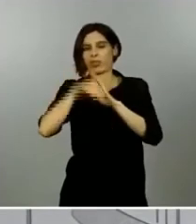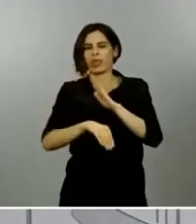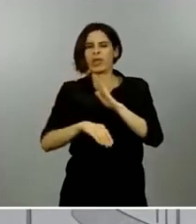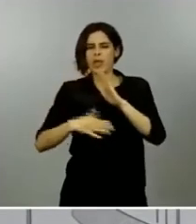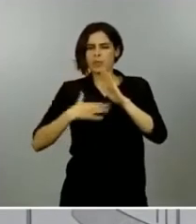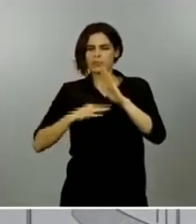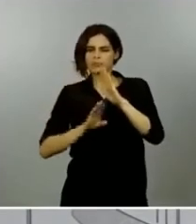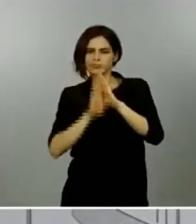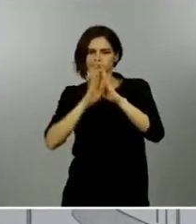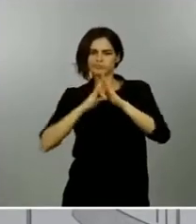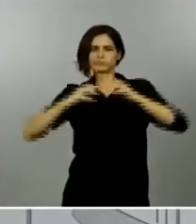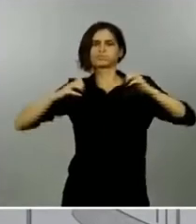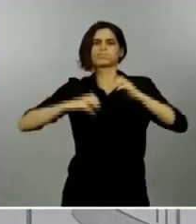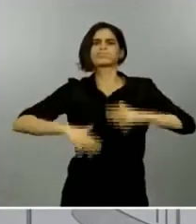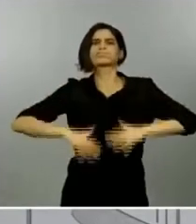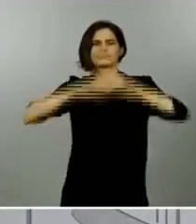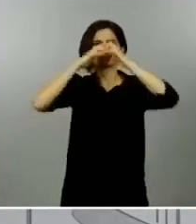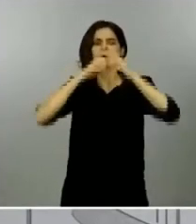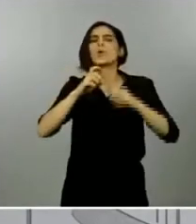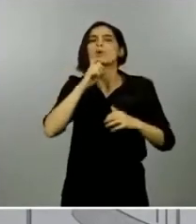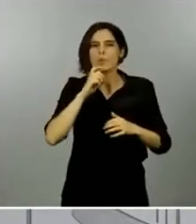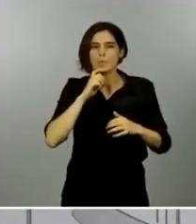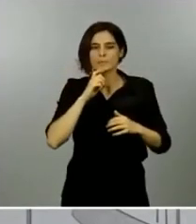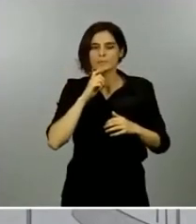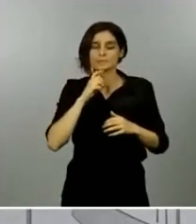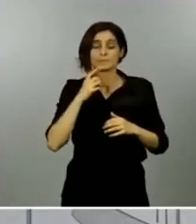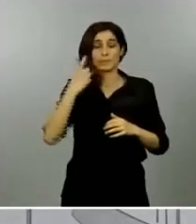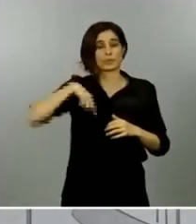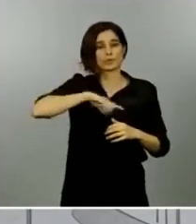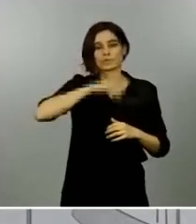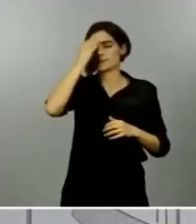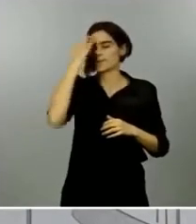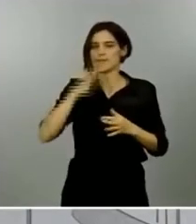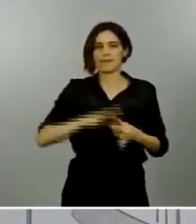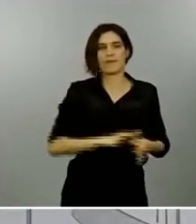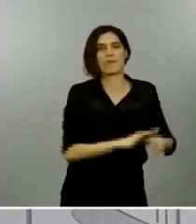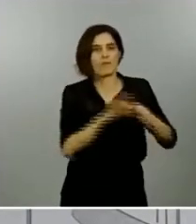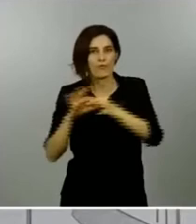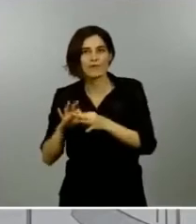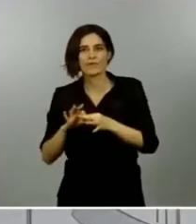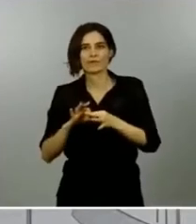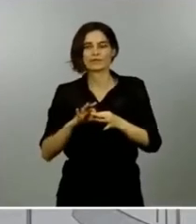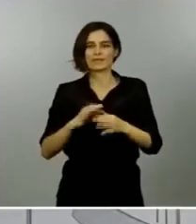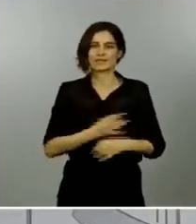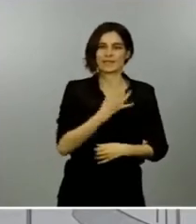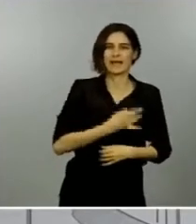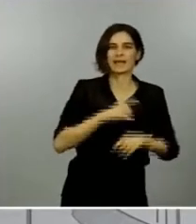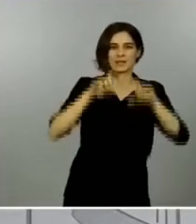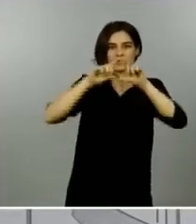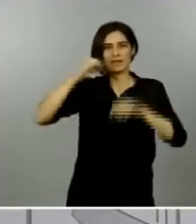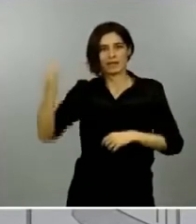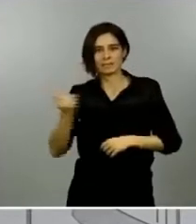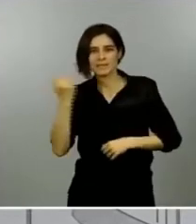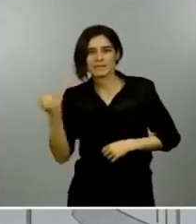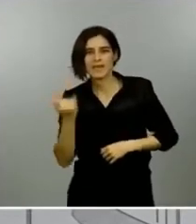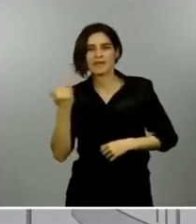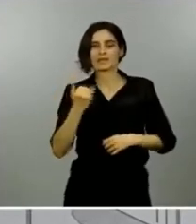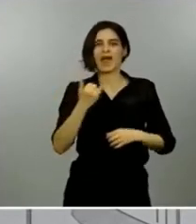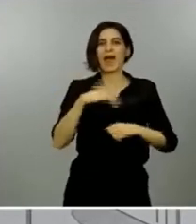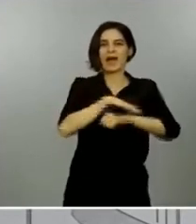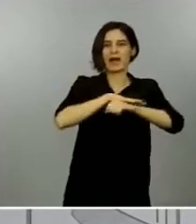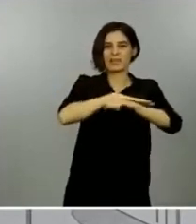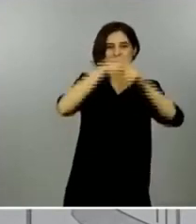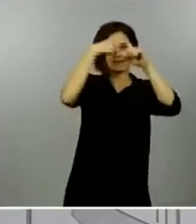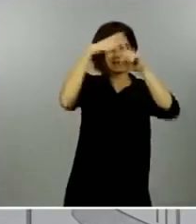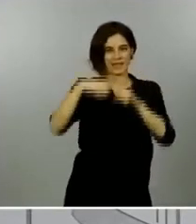empresarios y trabajadores, unidos distintas administraciones y, sin duda alguna, unidos el gobierno y la oposición. La primera expresión de esa unidad